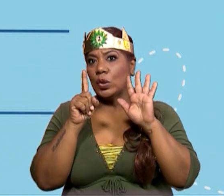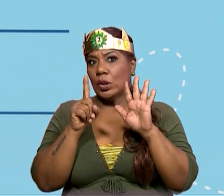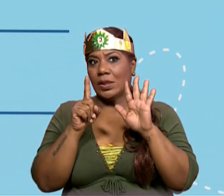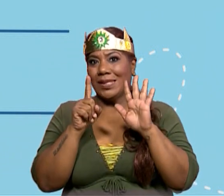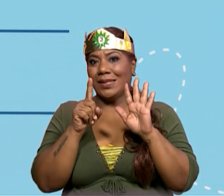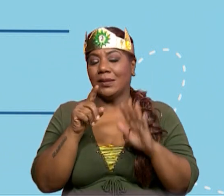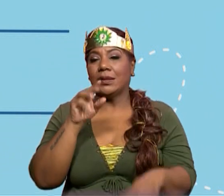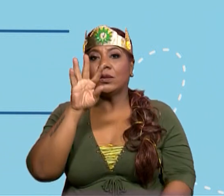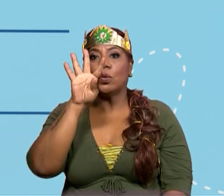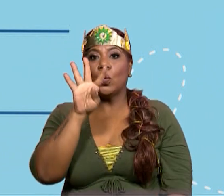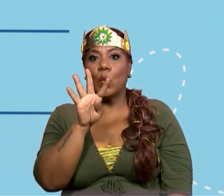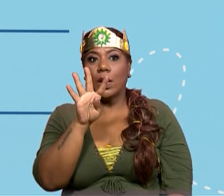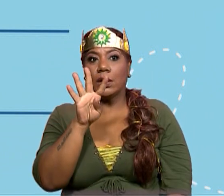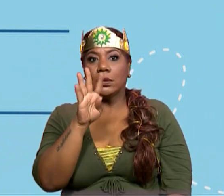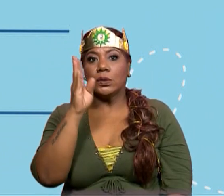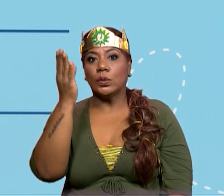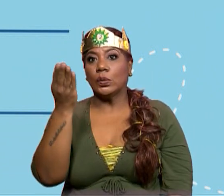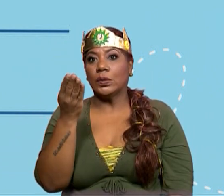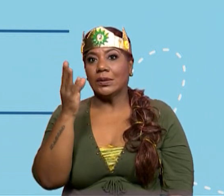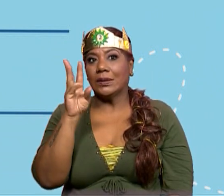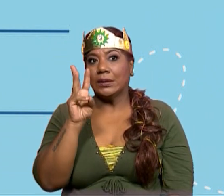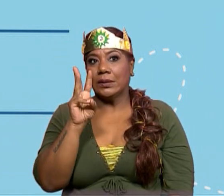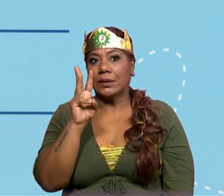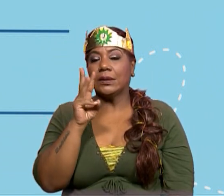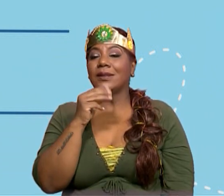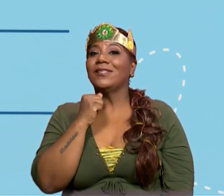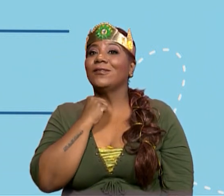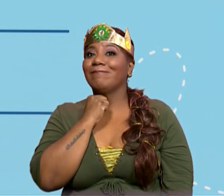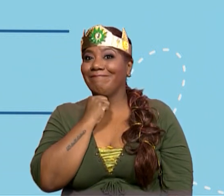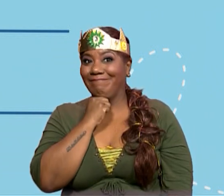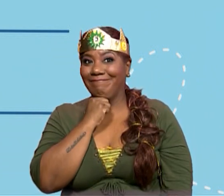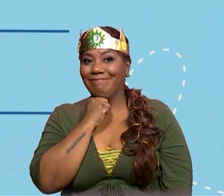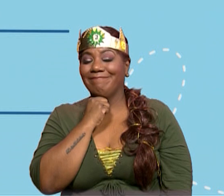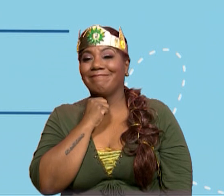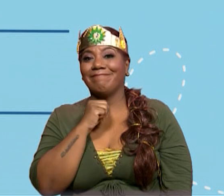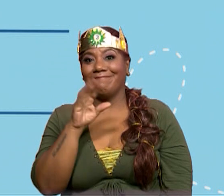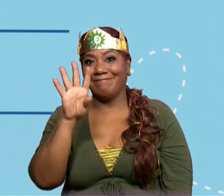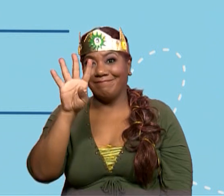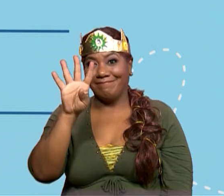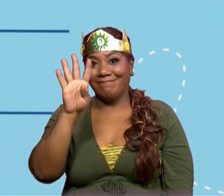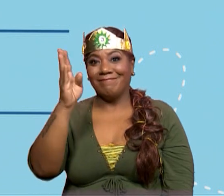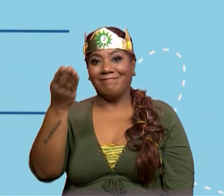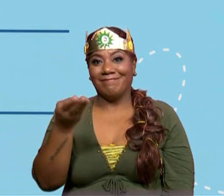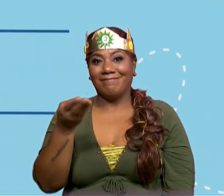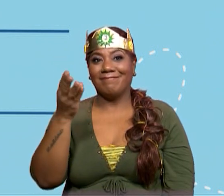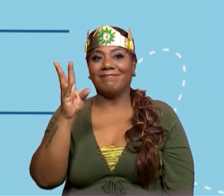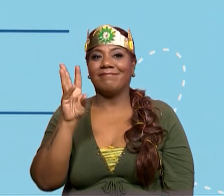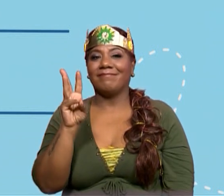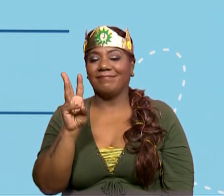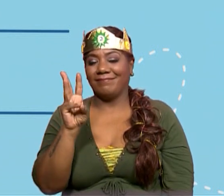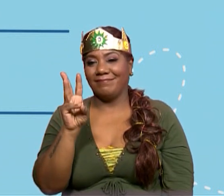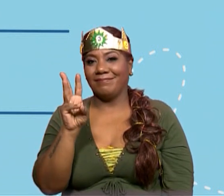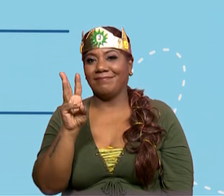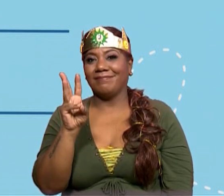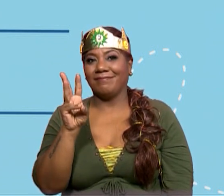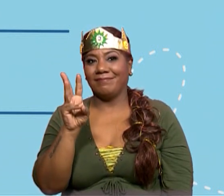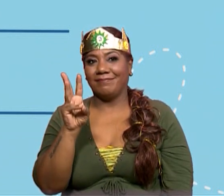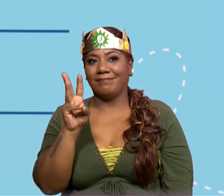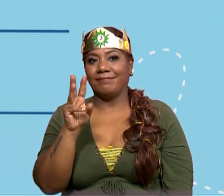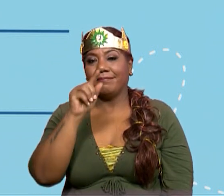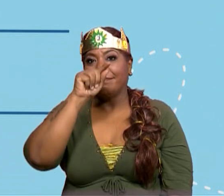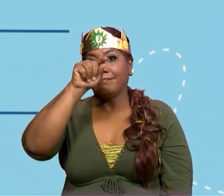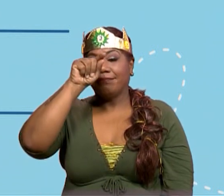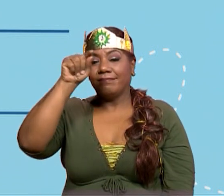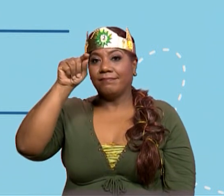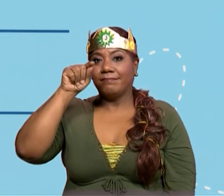tomado cuatro partes. Coloco mi línea fraccionaria y ahora coloco abajo las partes en las que